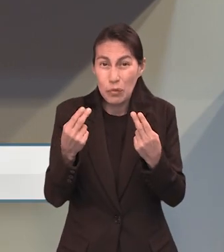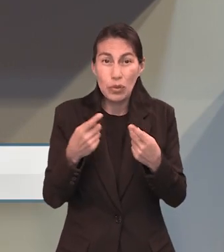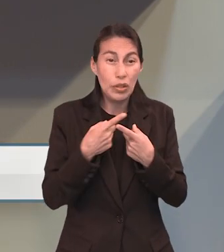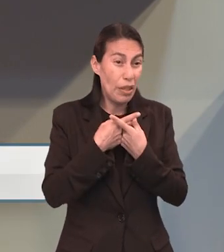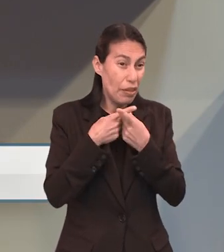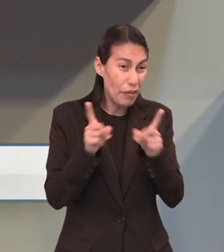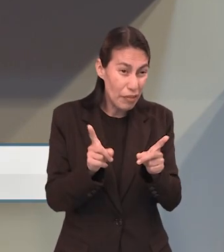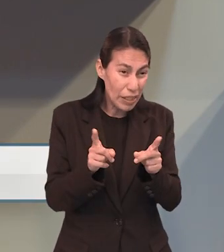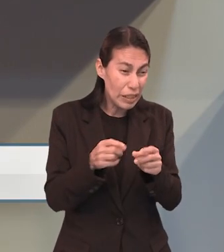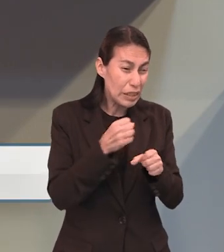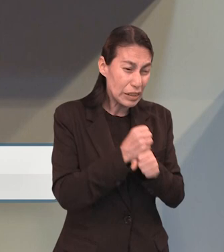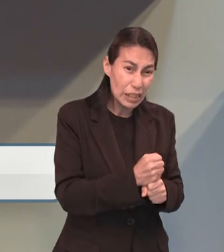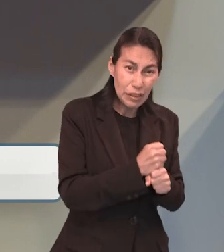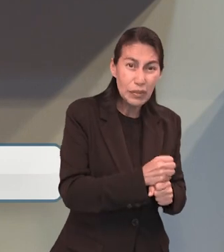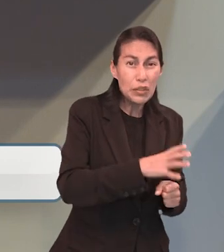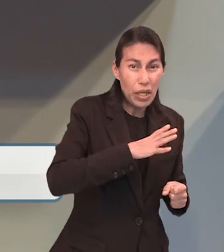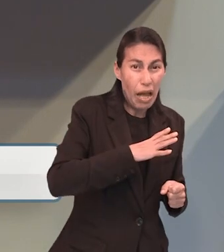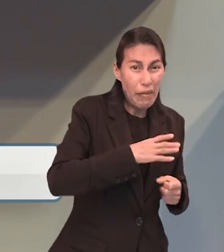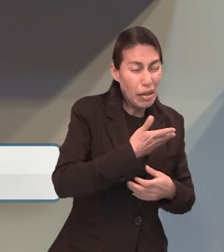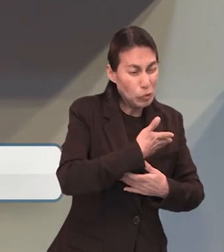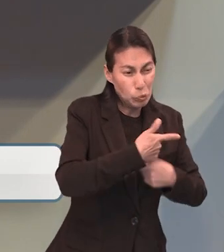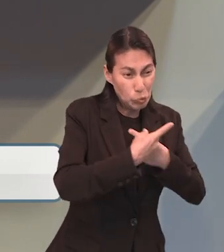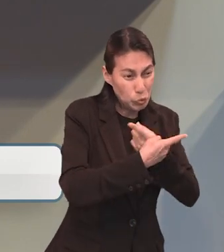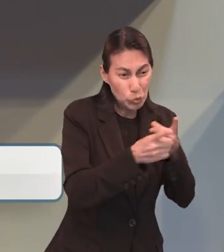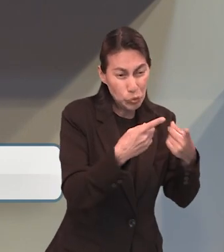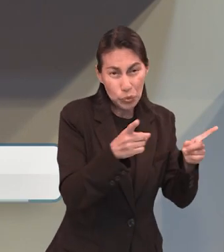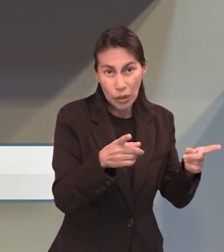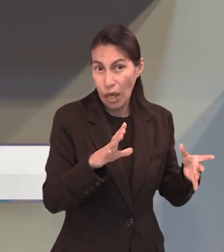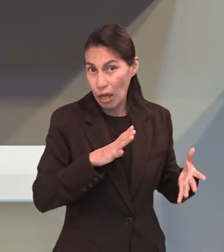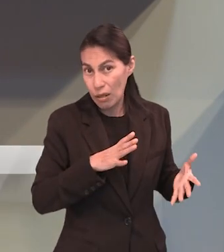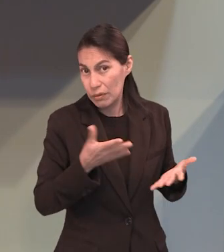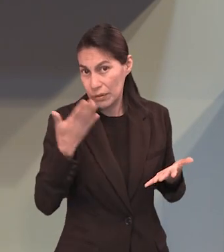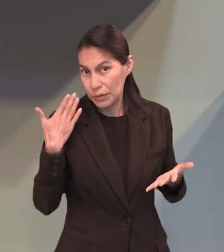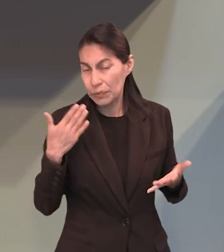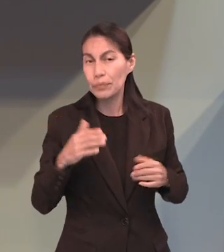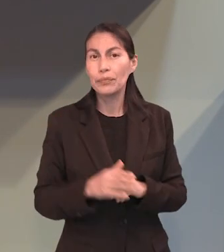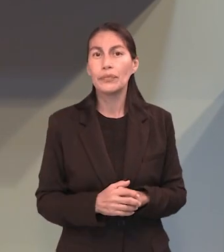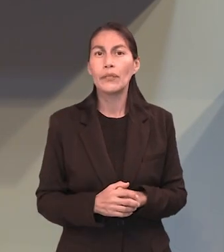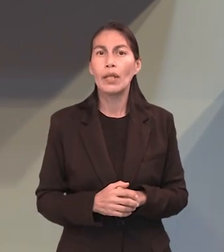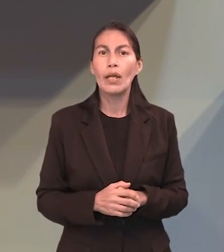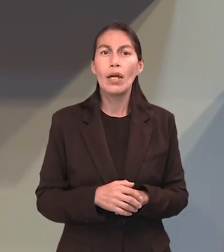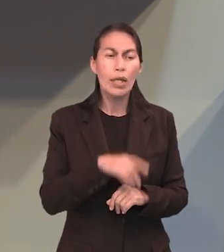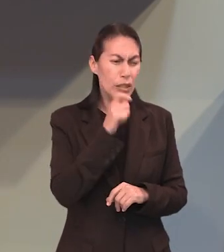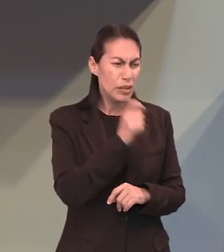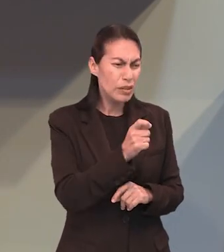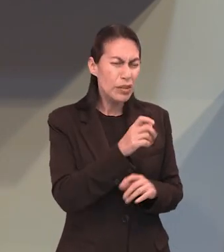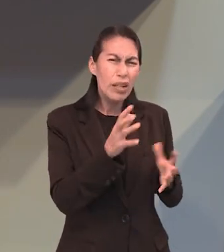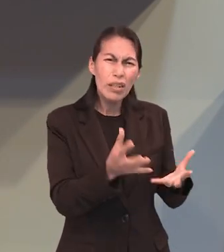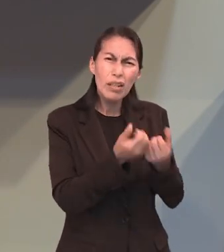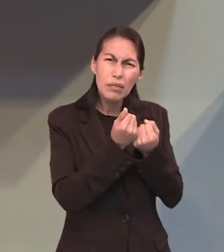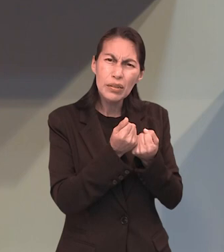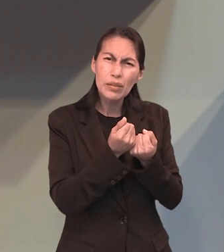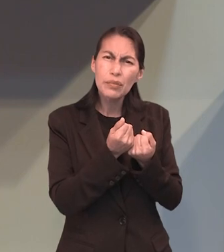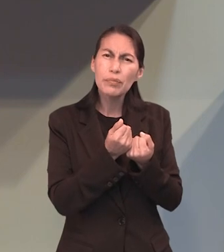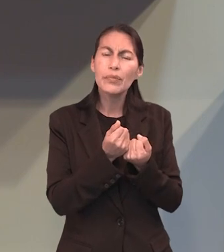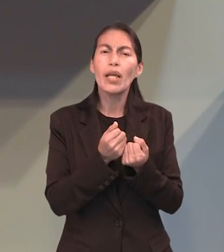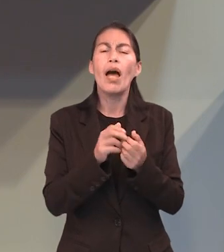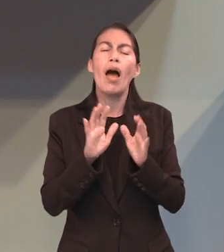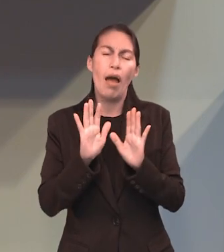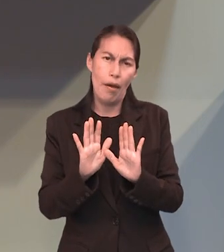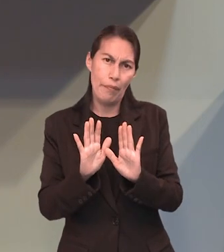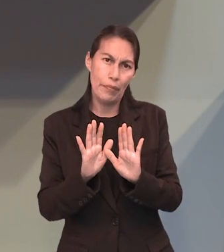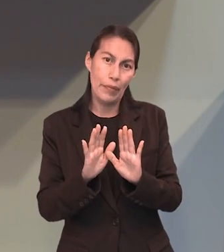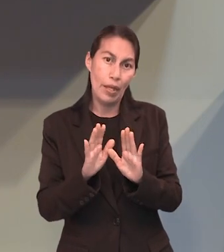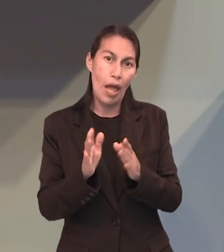sacrificios que existían para la remisión de los pecados y representar a sí mismo la salvación. Ahora vamos a hablar